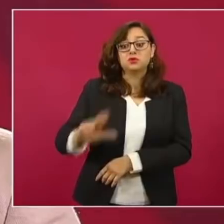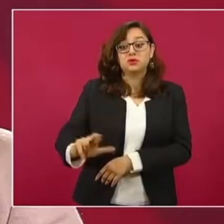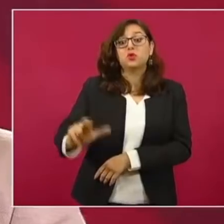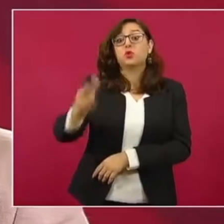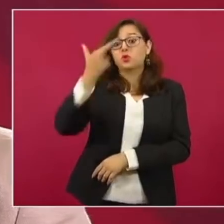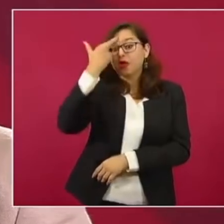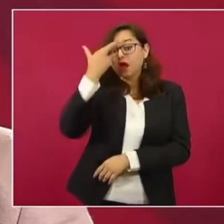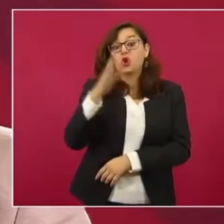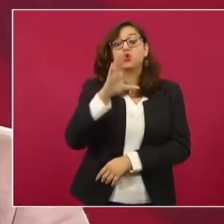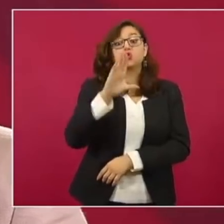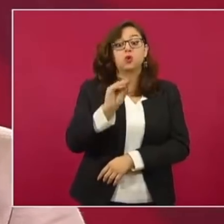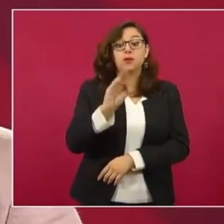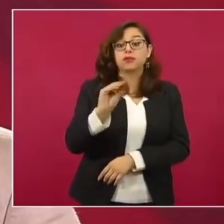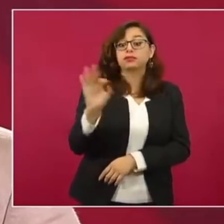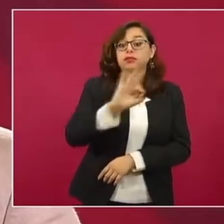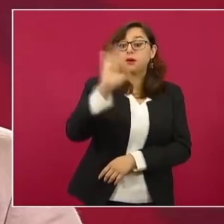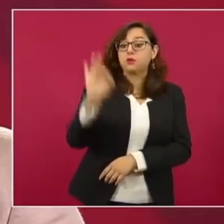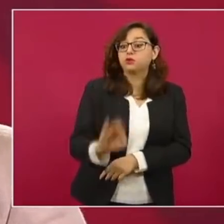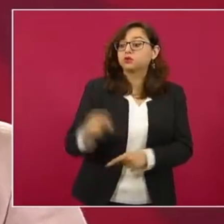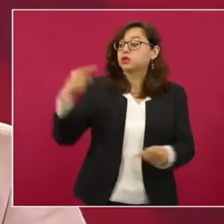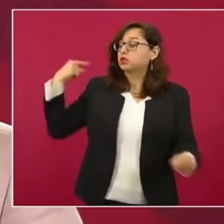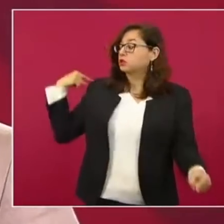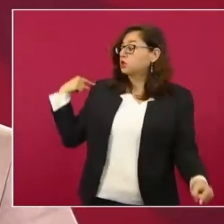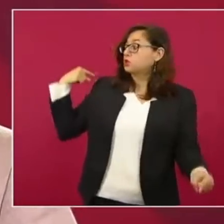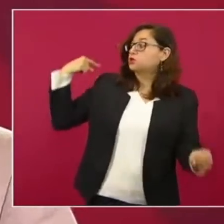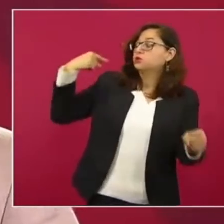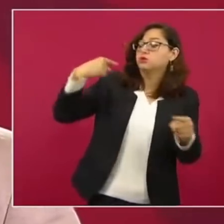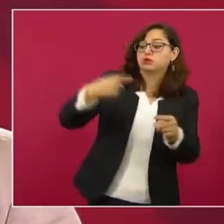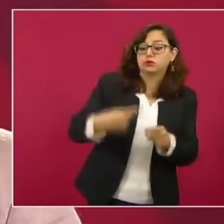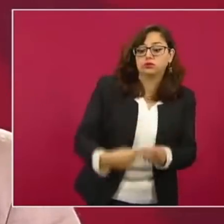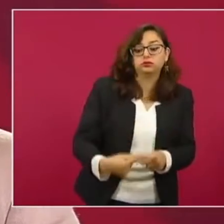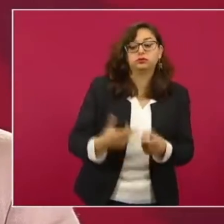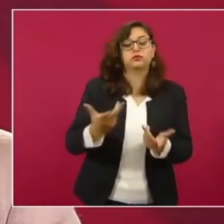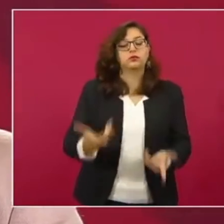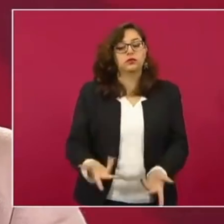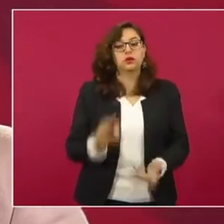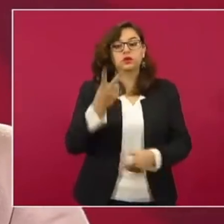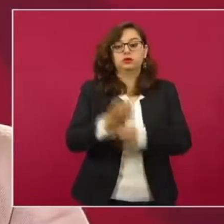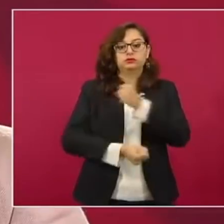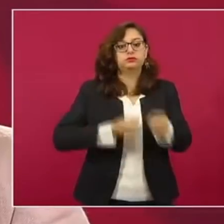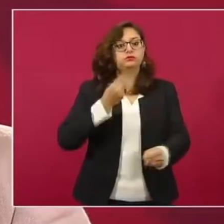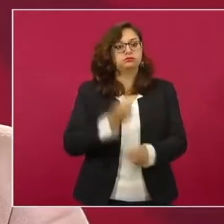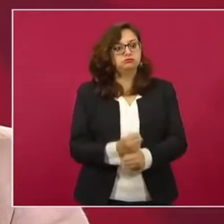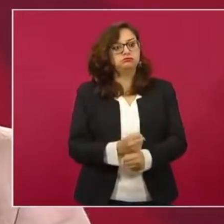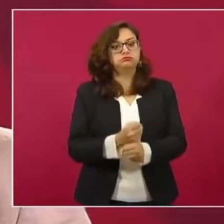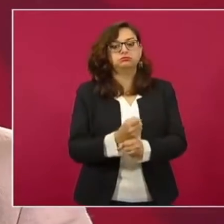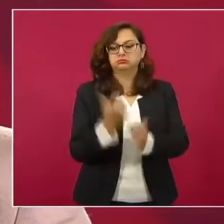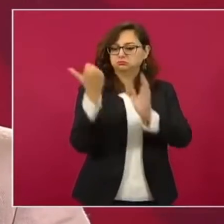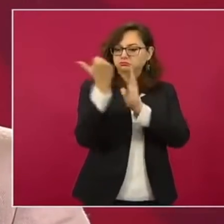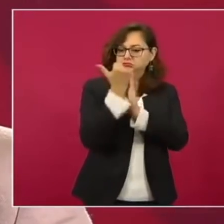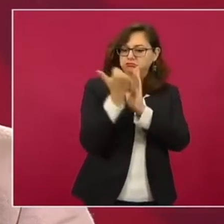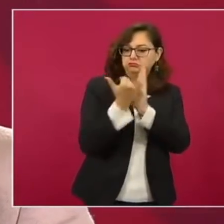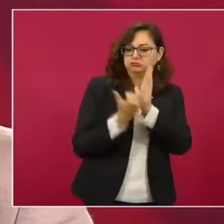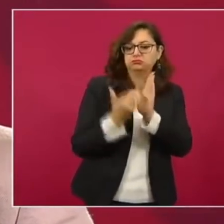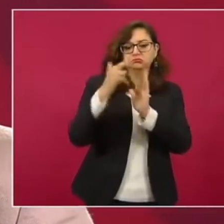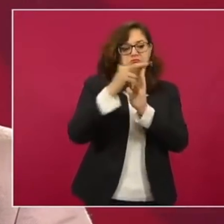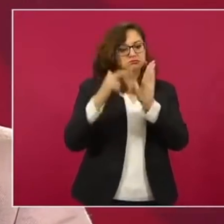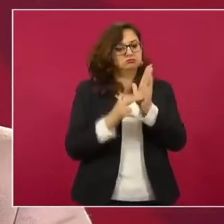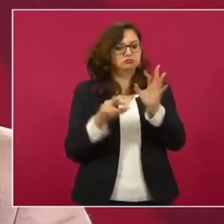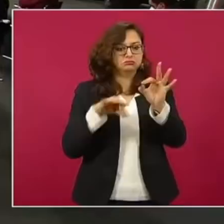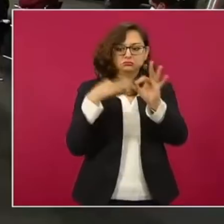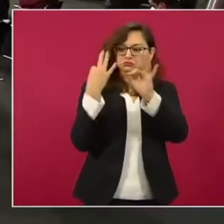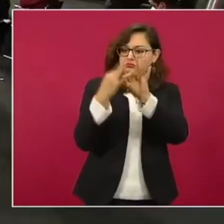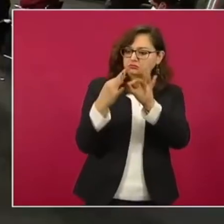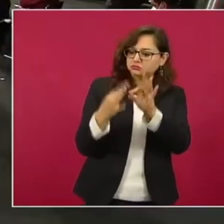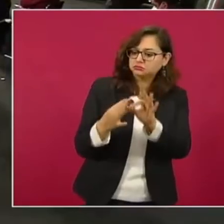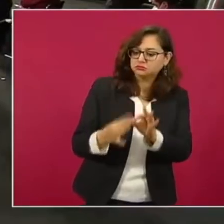periodos en los cuales hemos reforzado la estrategia, cumplen con los protocolos. Y estamos seguros que también en este caso